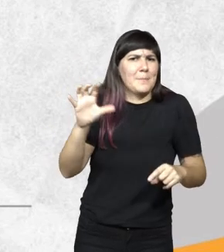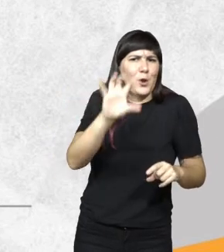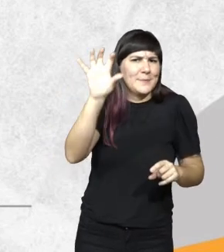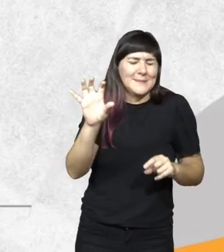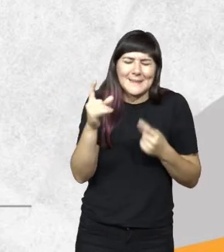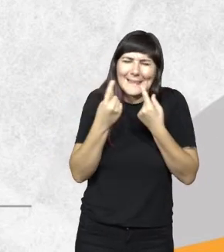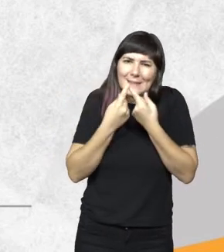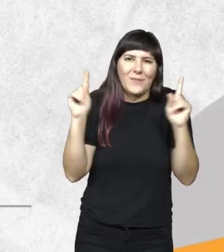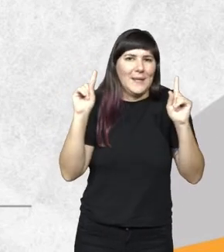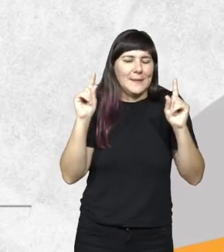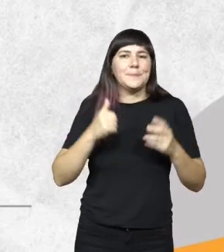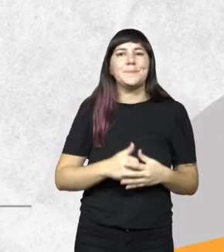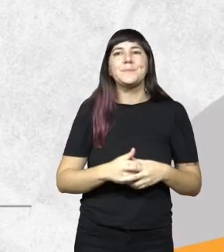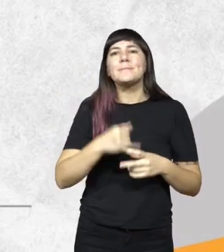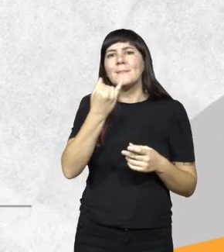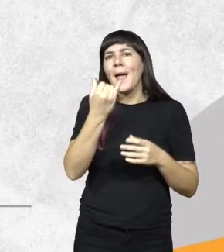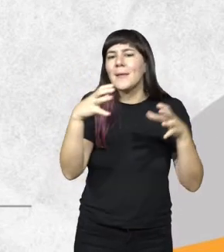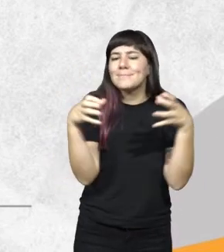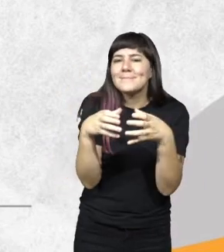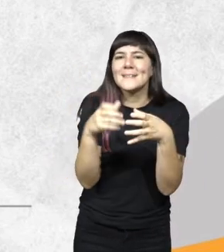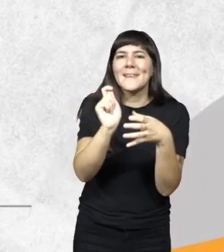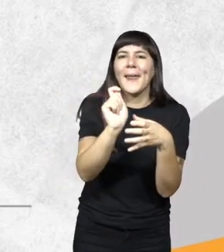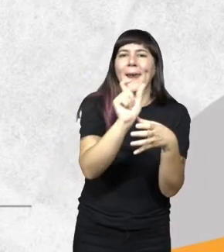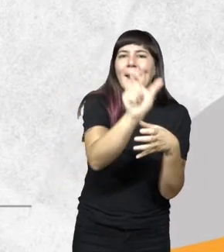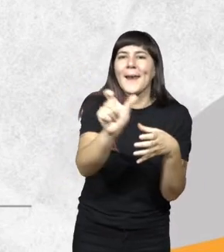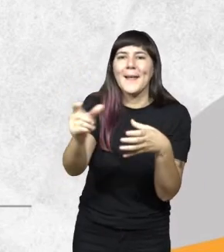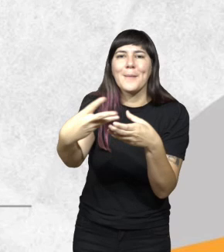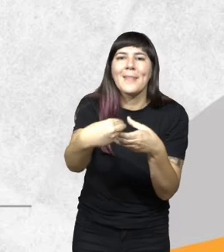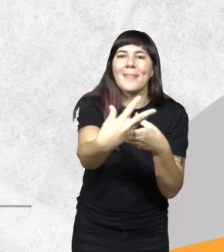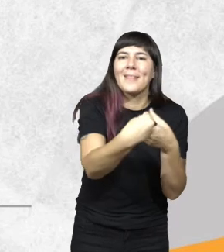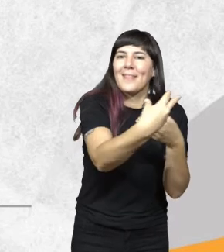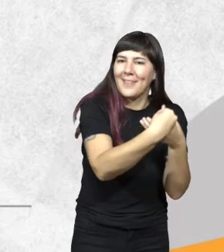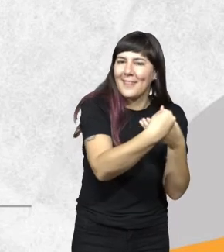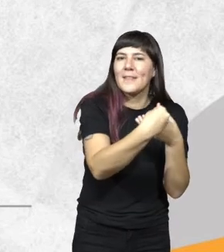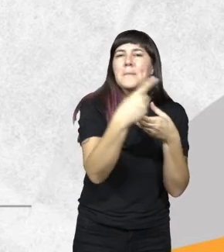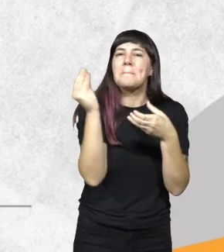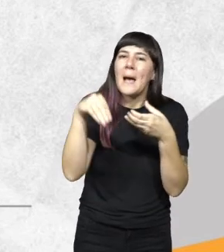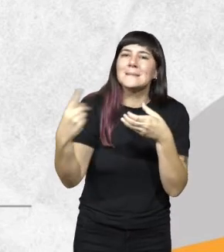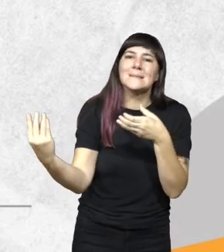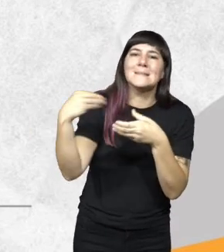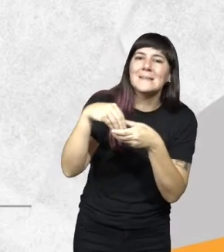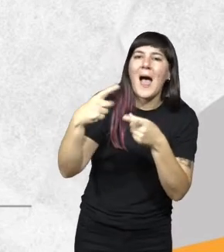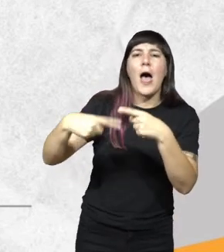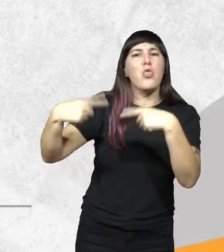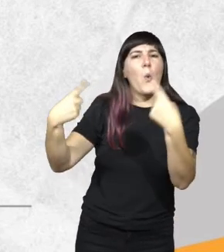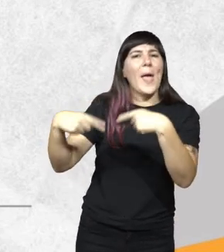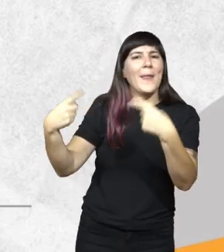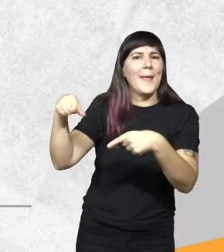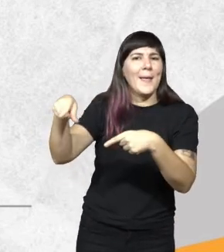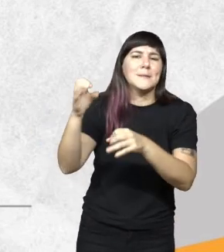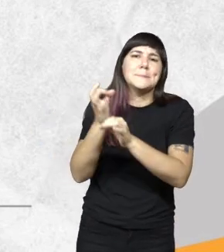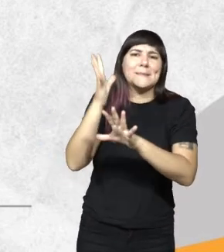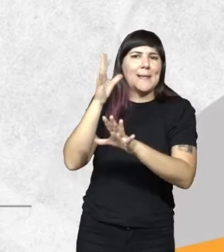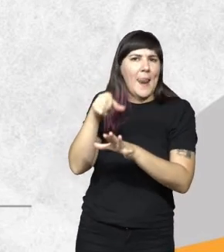Hay un conjunto de sectores y actores que a todos los que conocemos en todas las provincias se agrega la aduana, porque somos área aduanera especial.